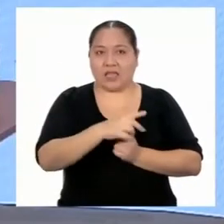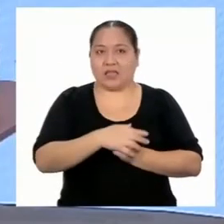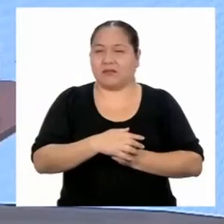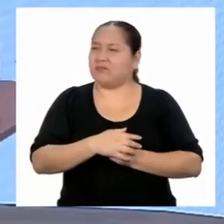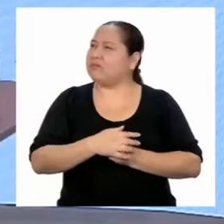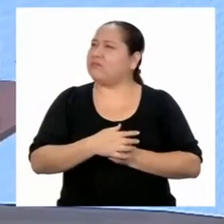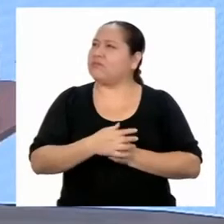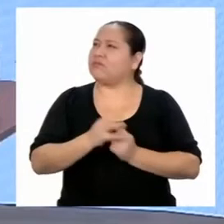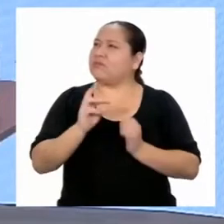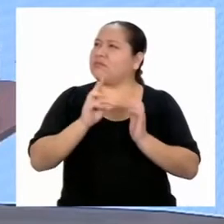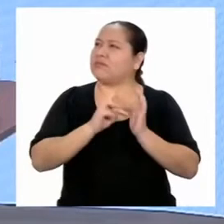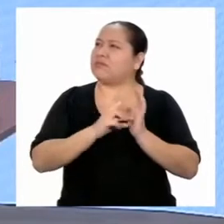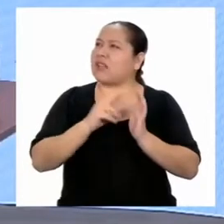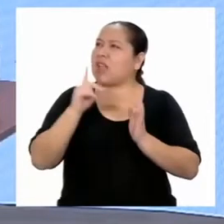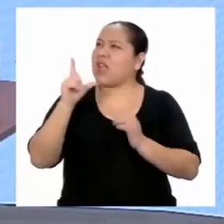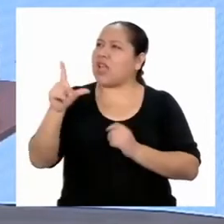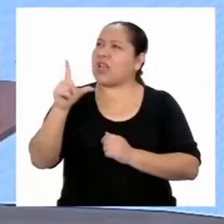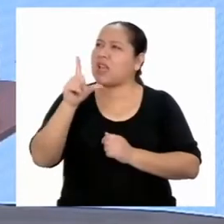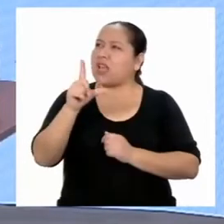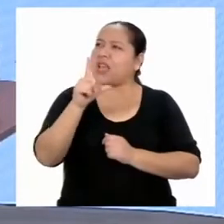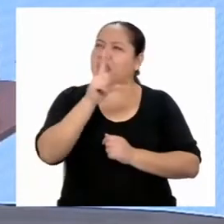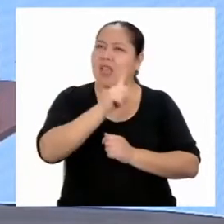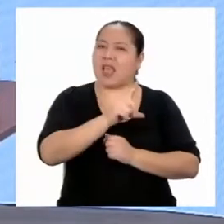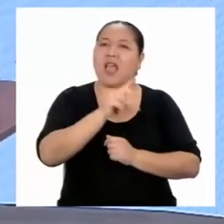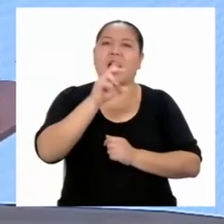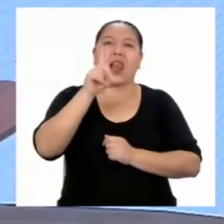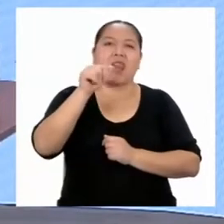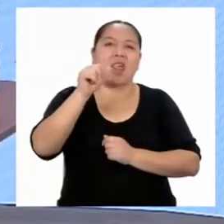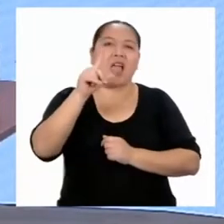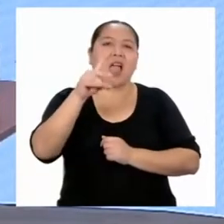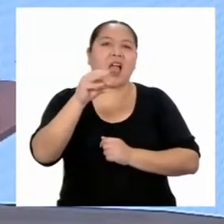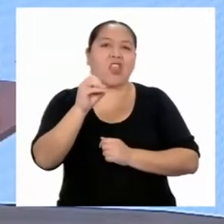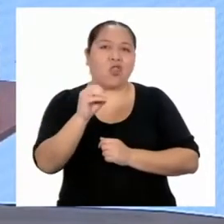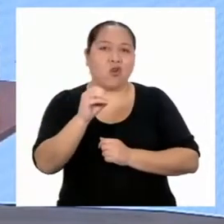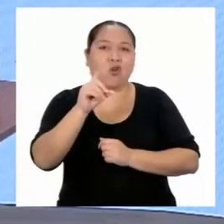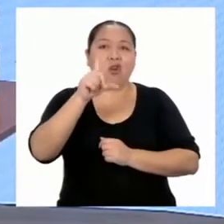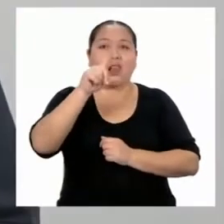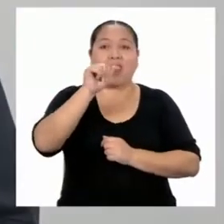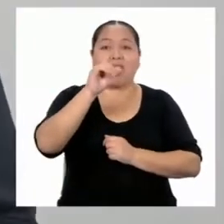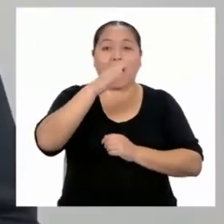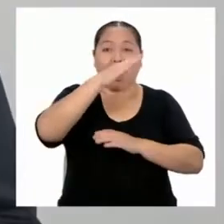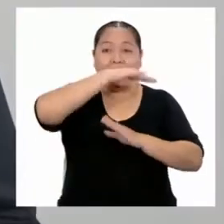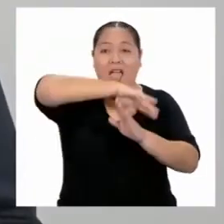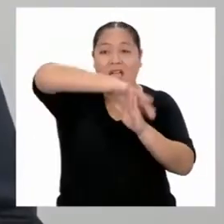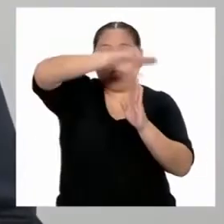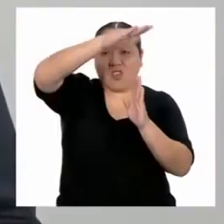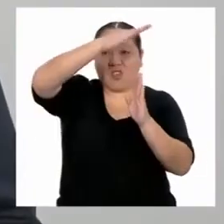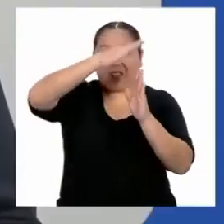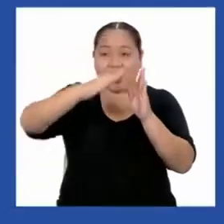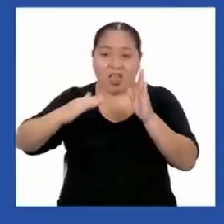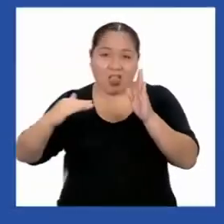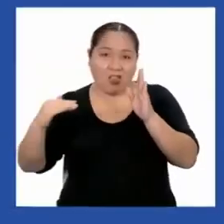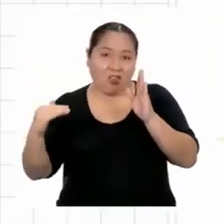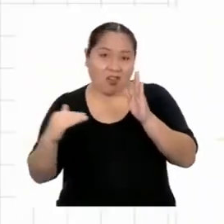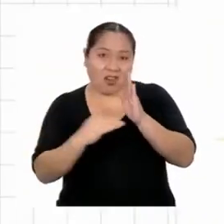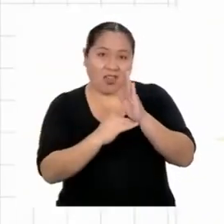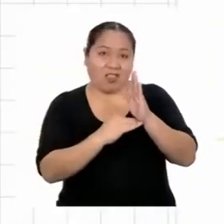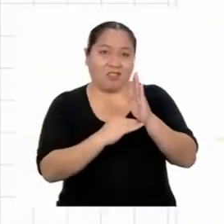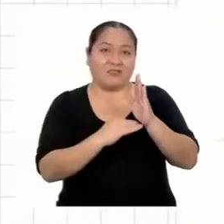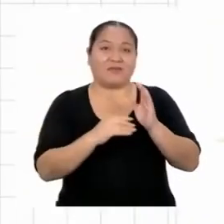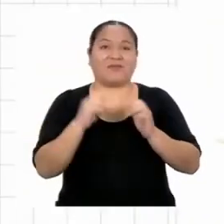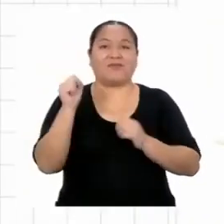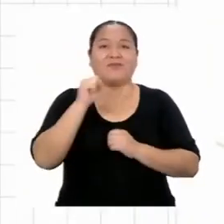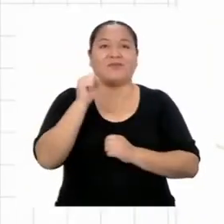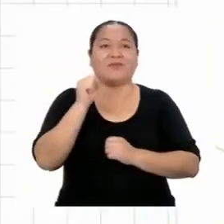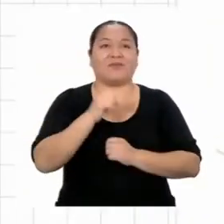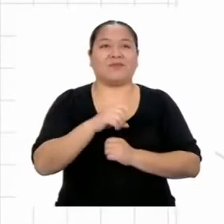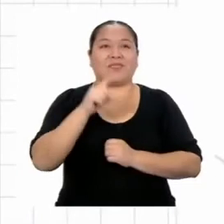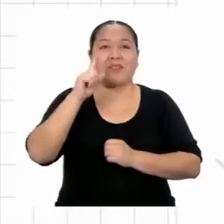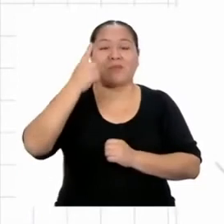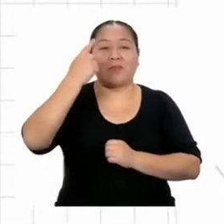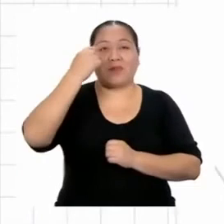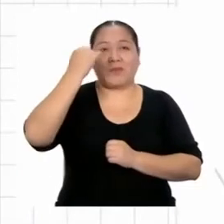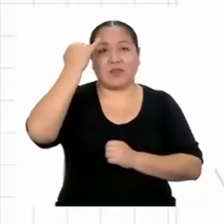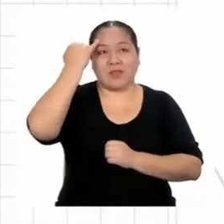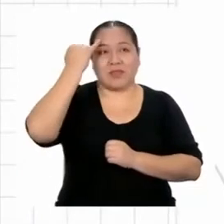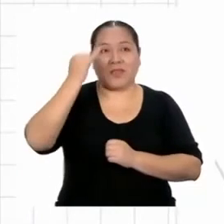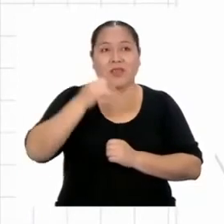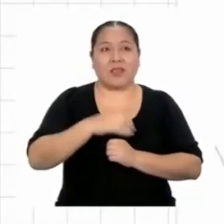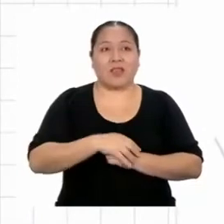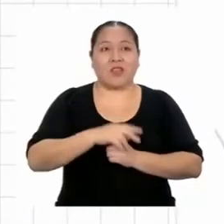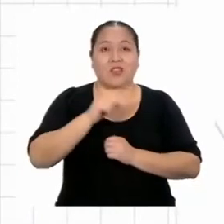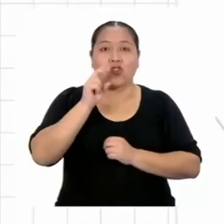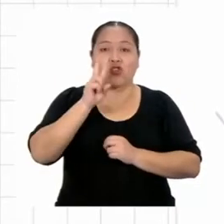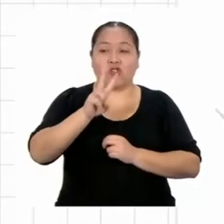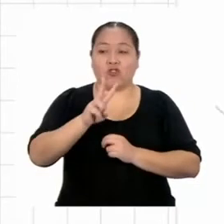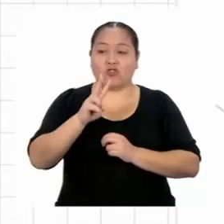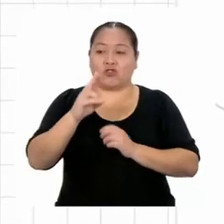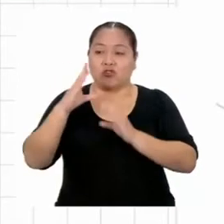Es LLL porque tienen que ver con lado, lado, lado, ¿cierto? Exactamente. Este primer criterio indica que